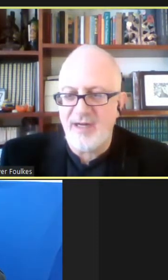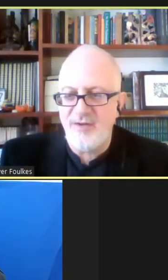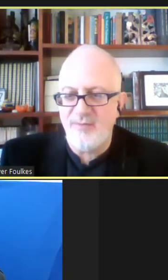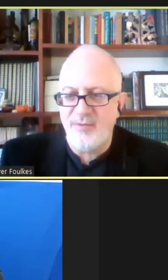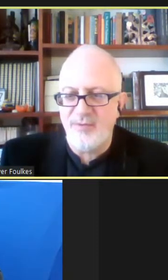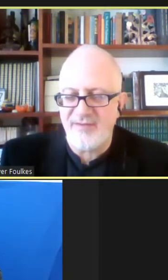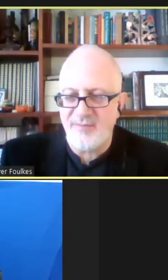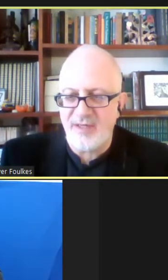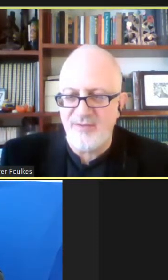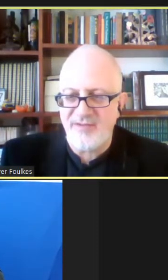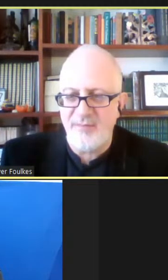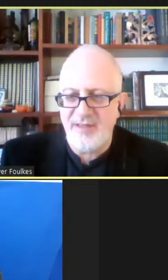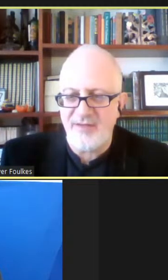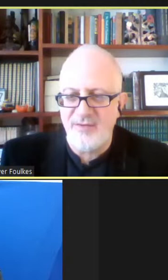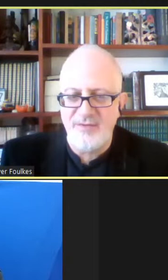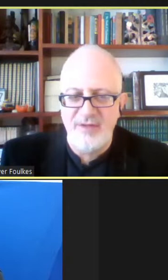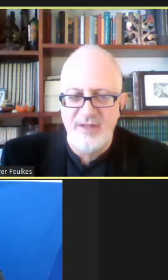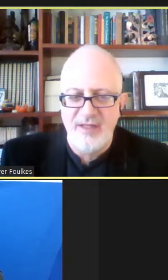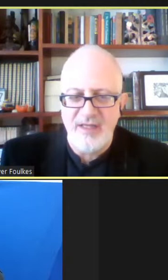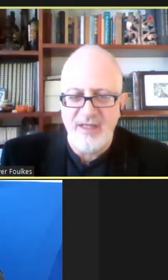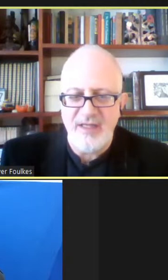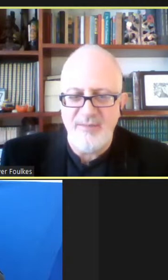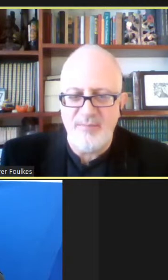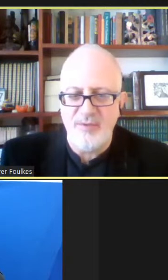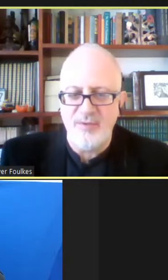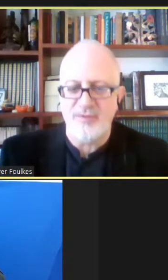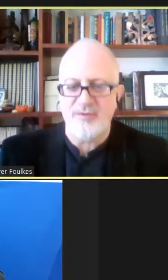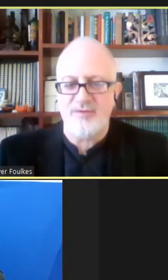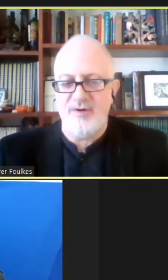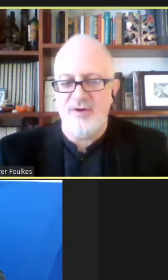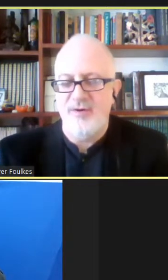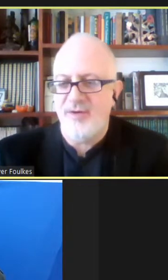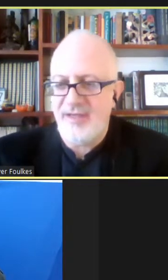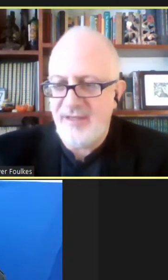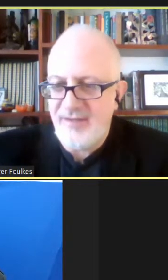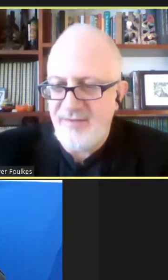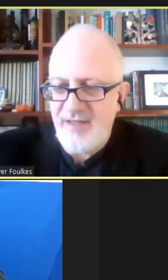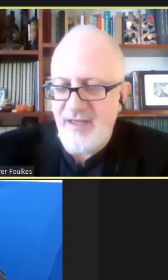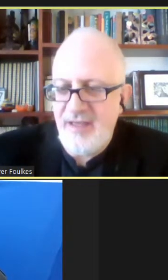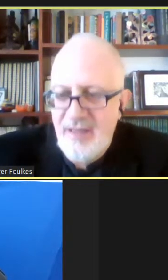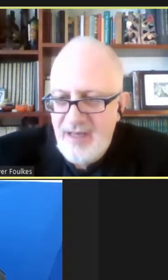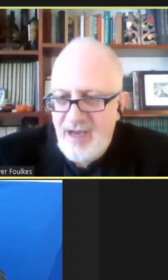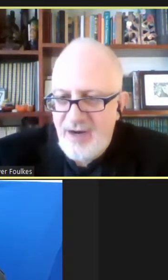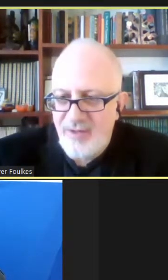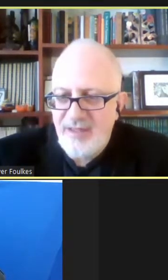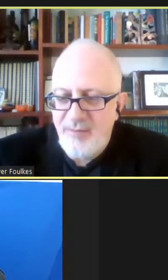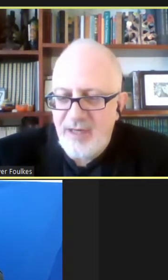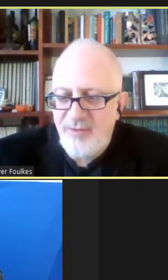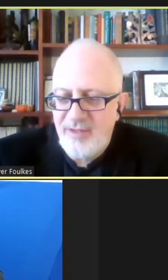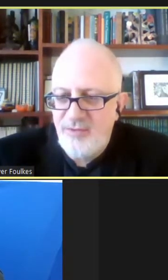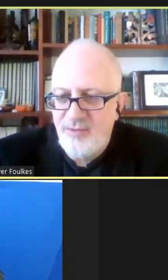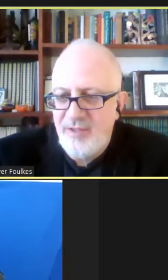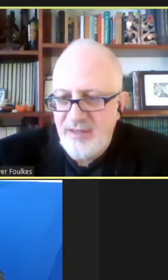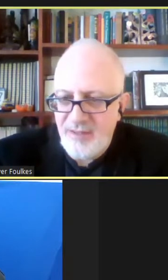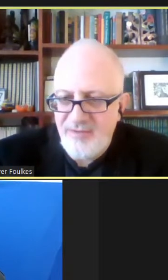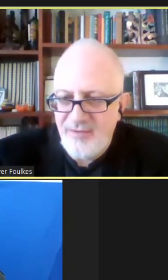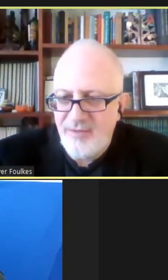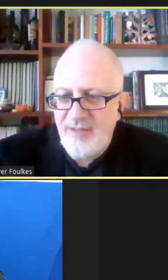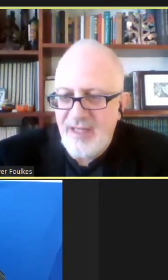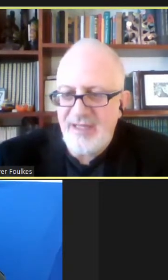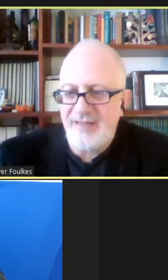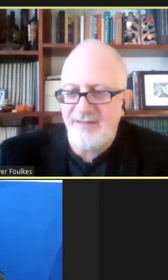gracias Mario por aceptar nuestra invitación y por lo que sigue ahora en el marco de tu